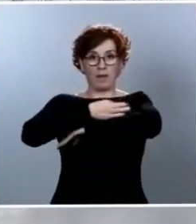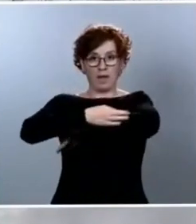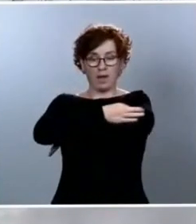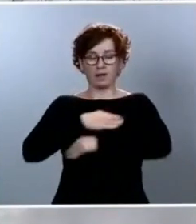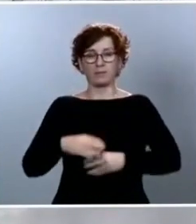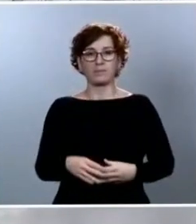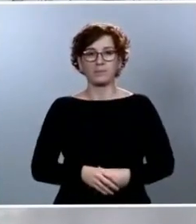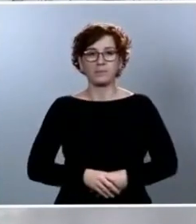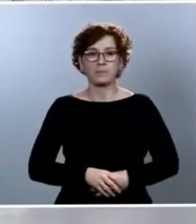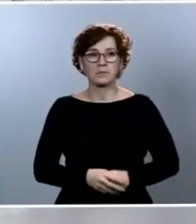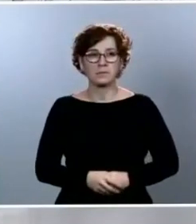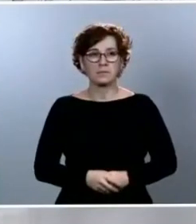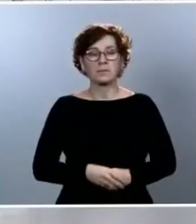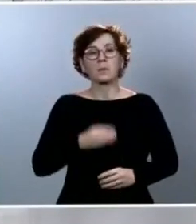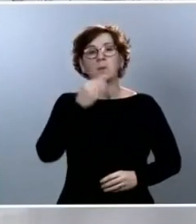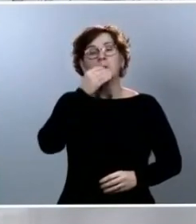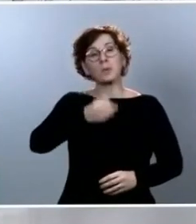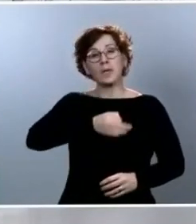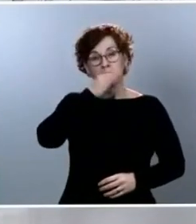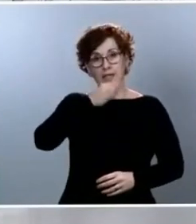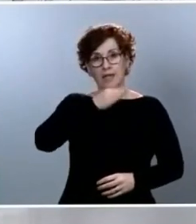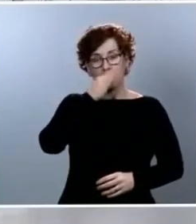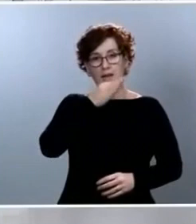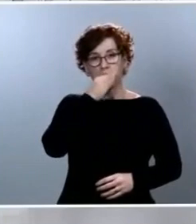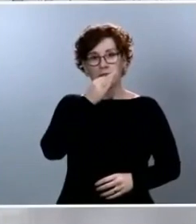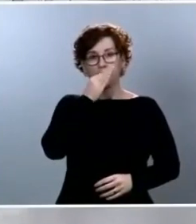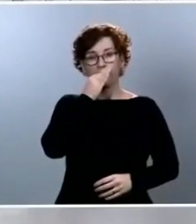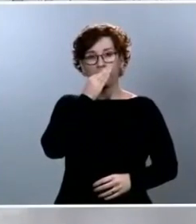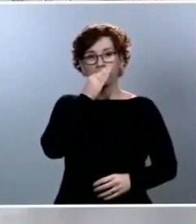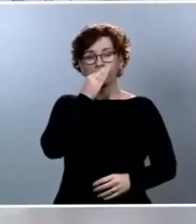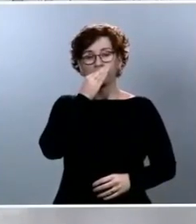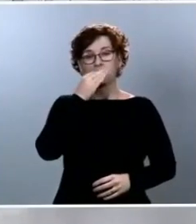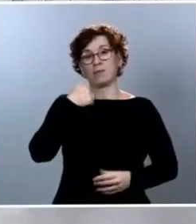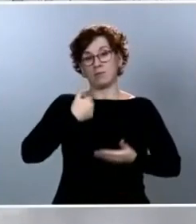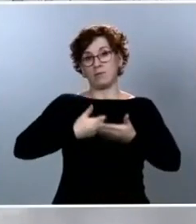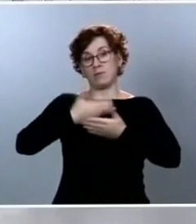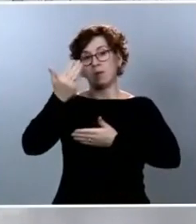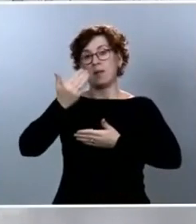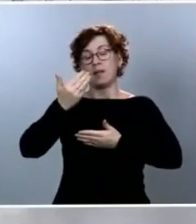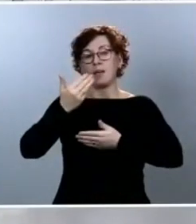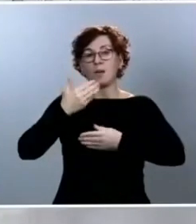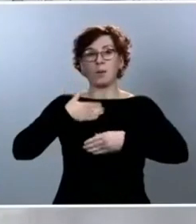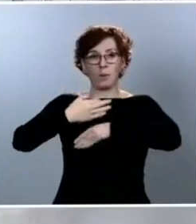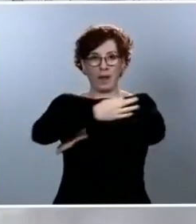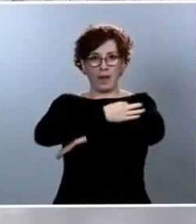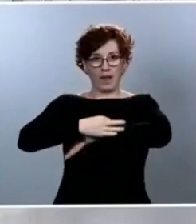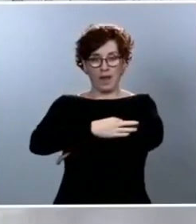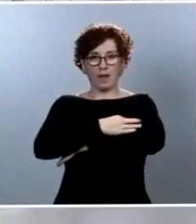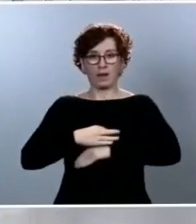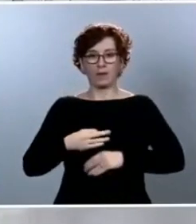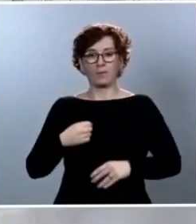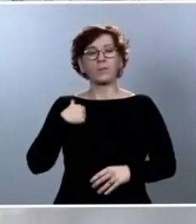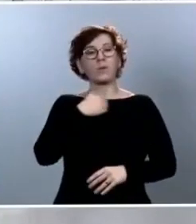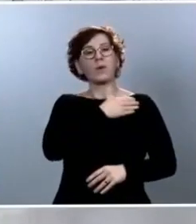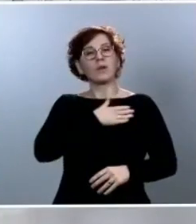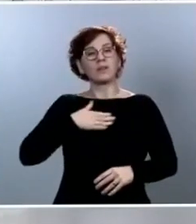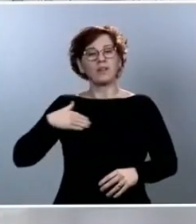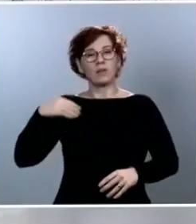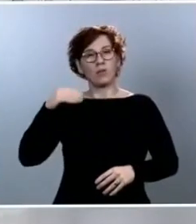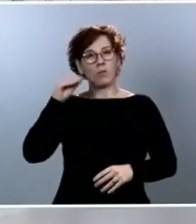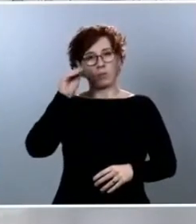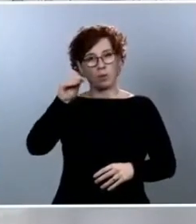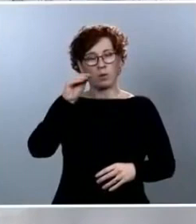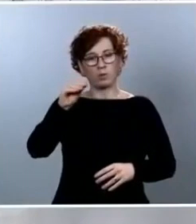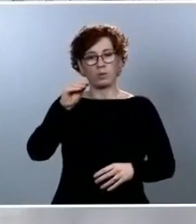Buenas tardes, presidente. Esther Ballesteros, de Crónica Balear. Quería preguntarle sobre la propuesta lanzada por empresarios de